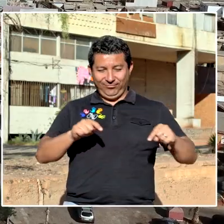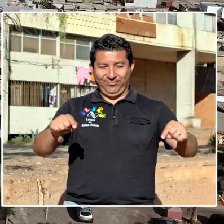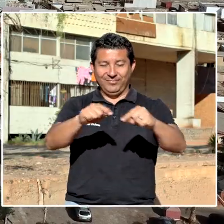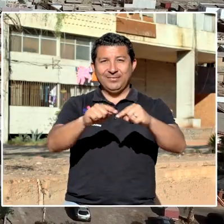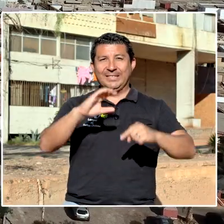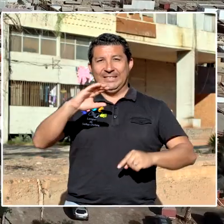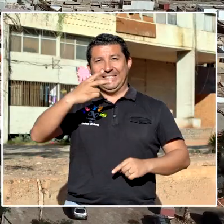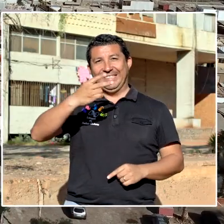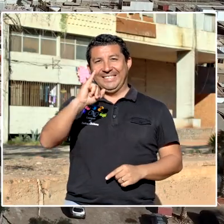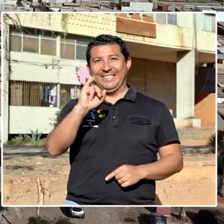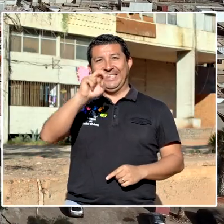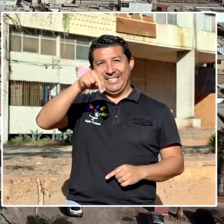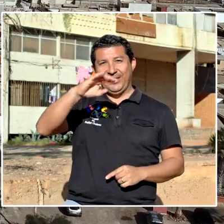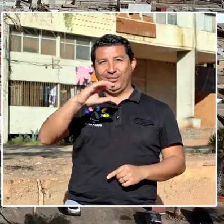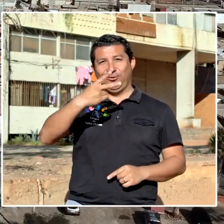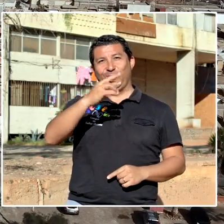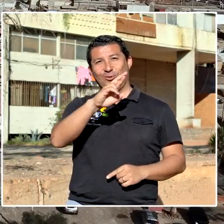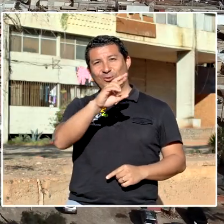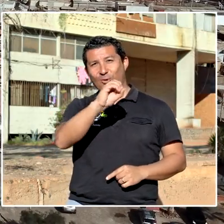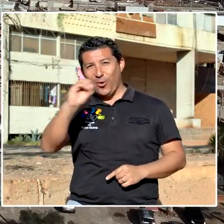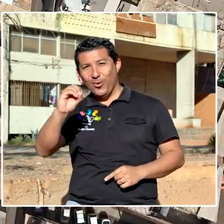Población Chinchorro,